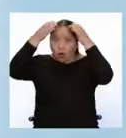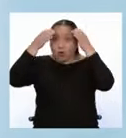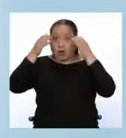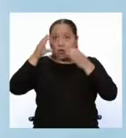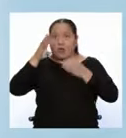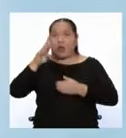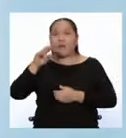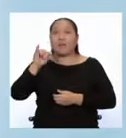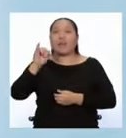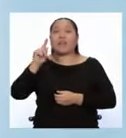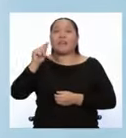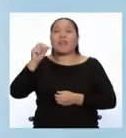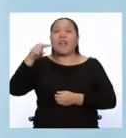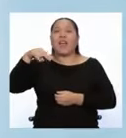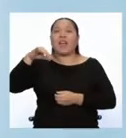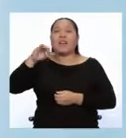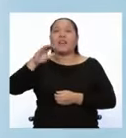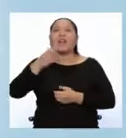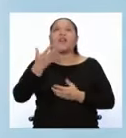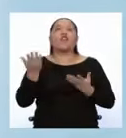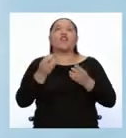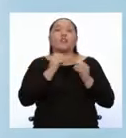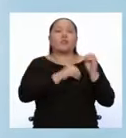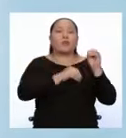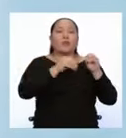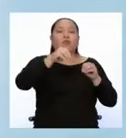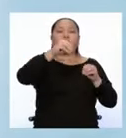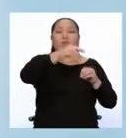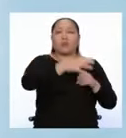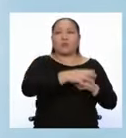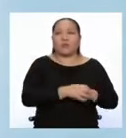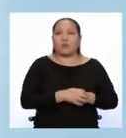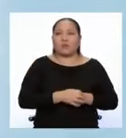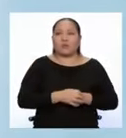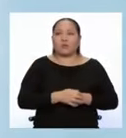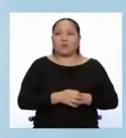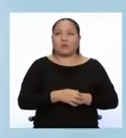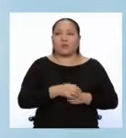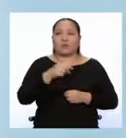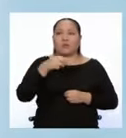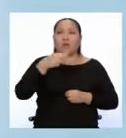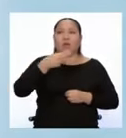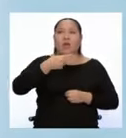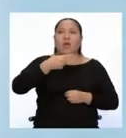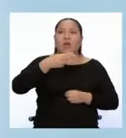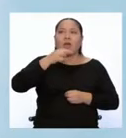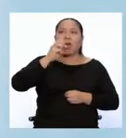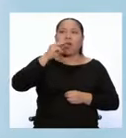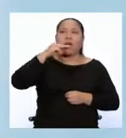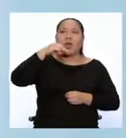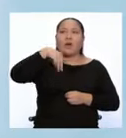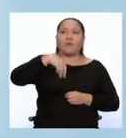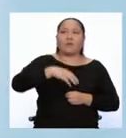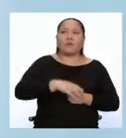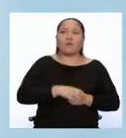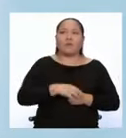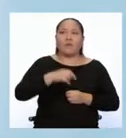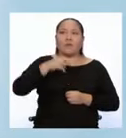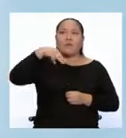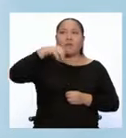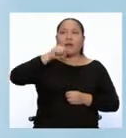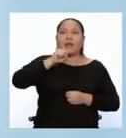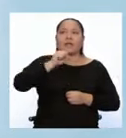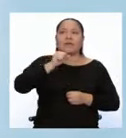posicionaron estas trece colonias. Nueva Hampshire, Massachusetts,